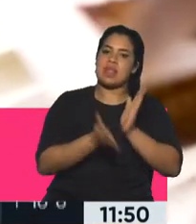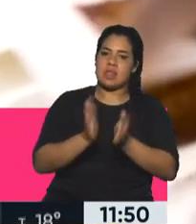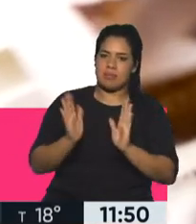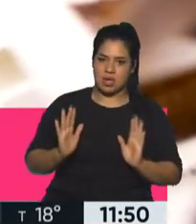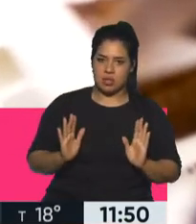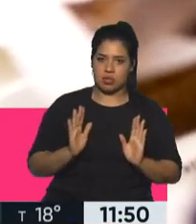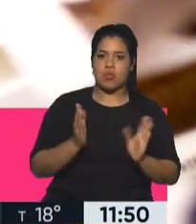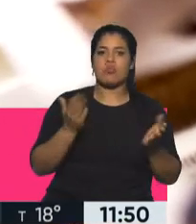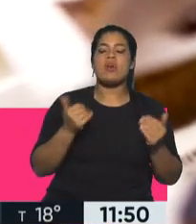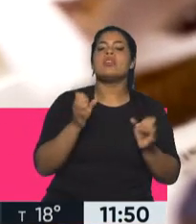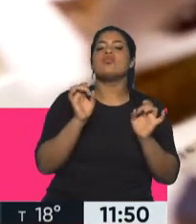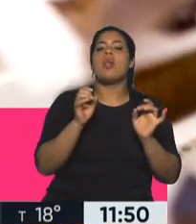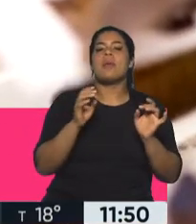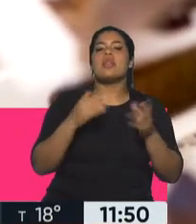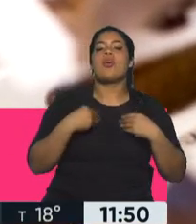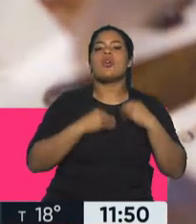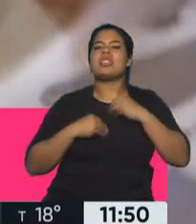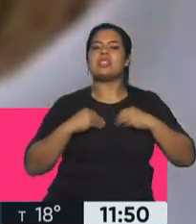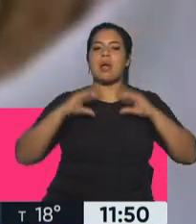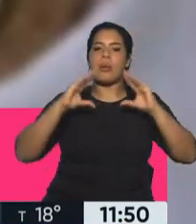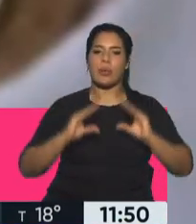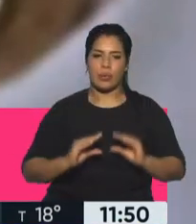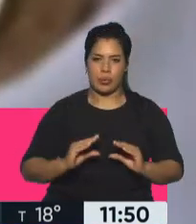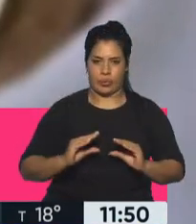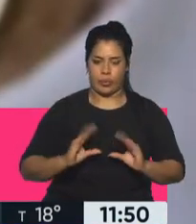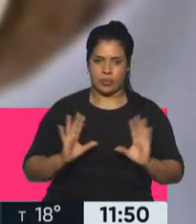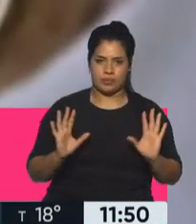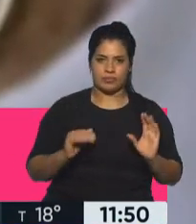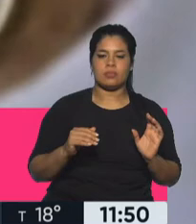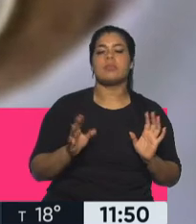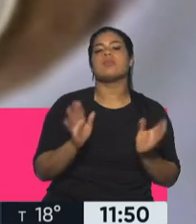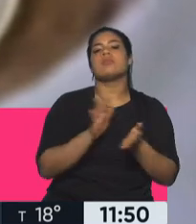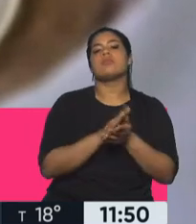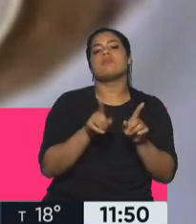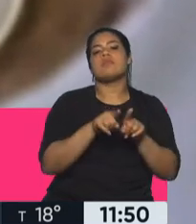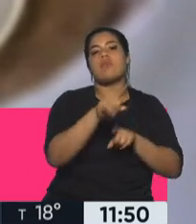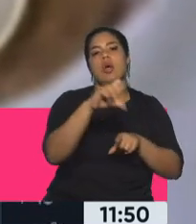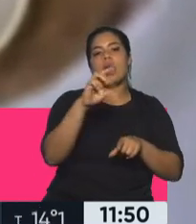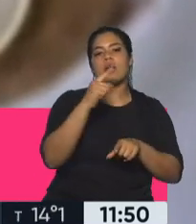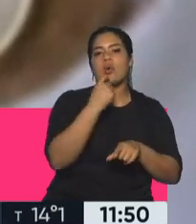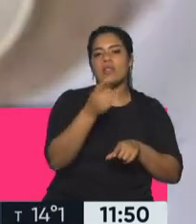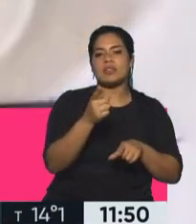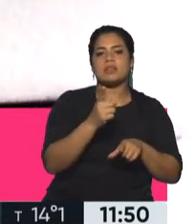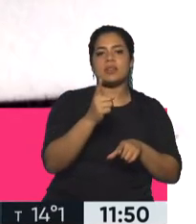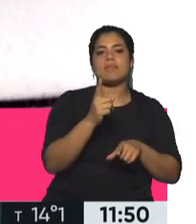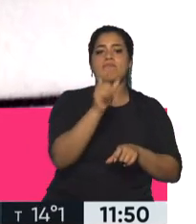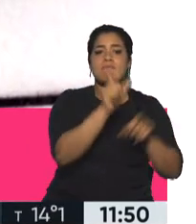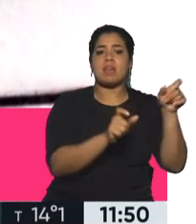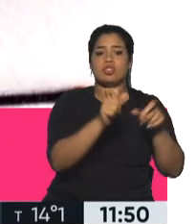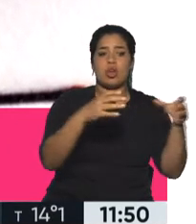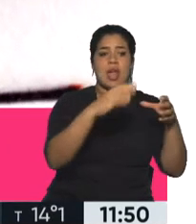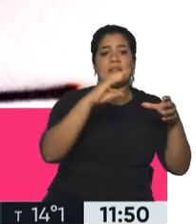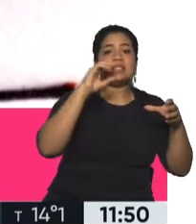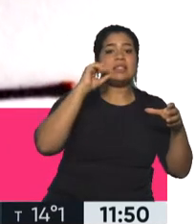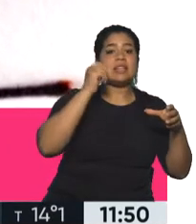los efectos que el parásito haya causado. Igual, en relación a lo que decía Caro, me parece re importante destacar que solo el 30% de las personas que tienen